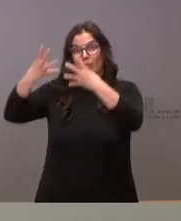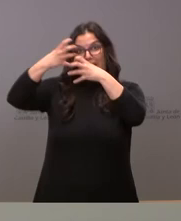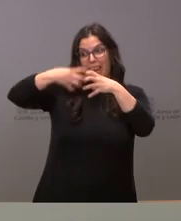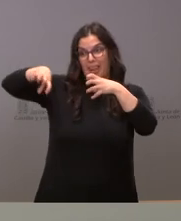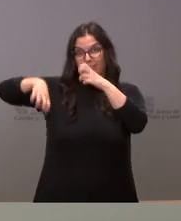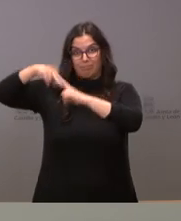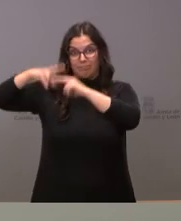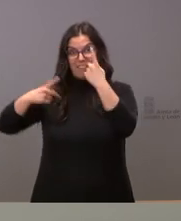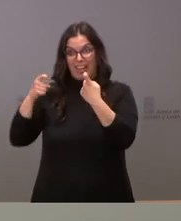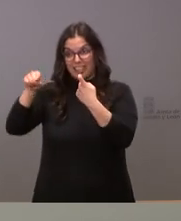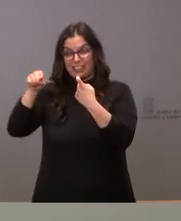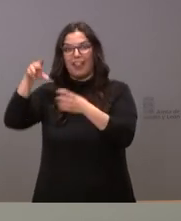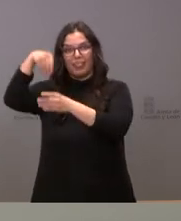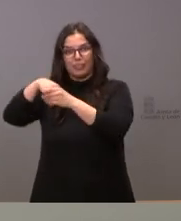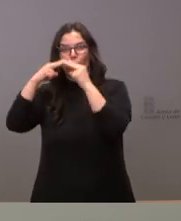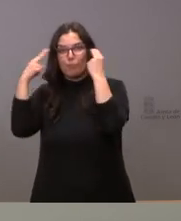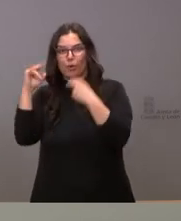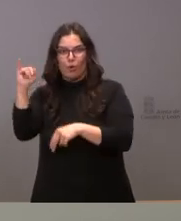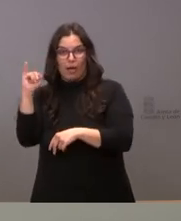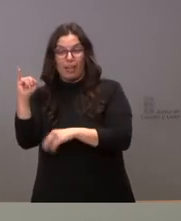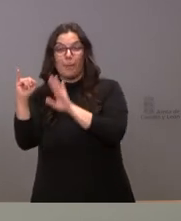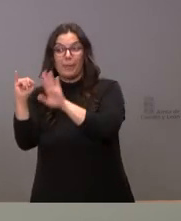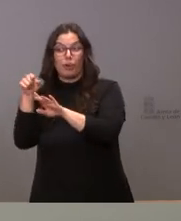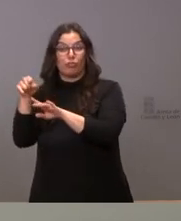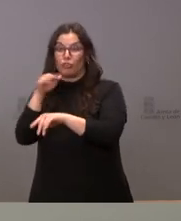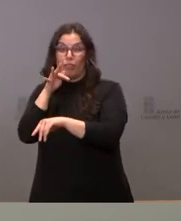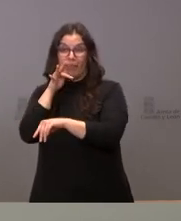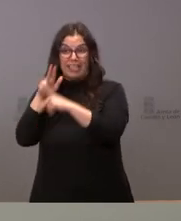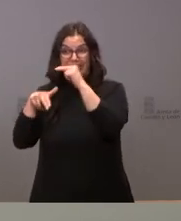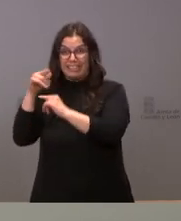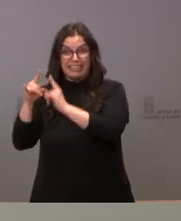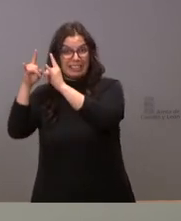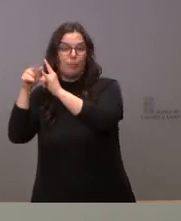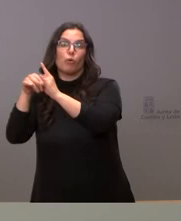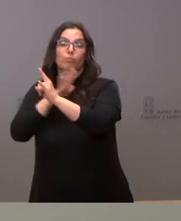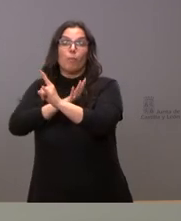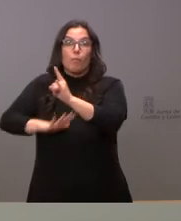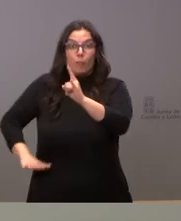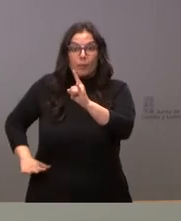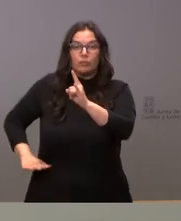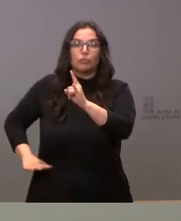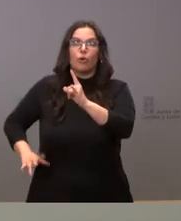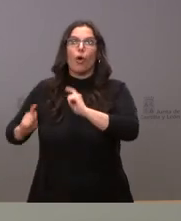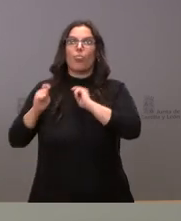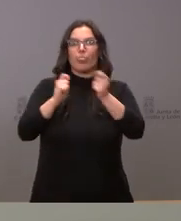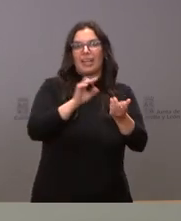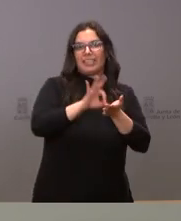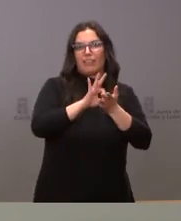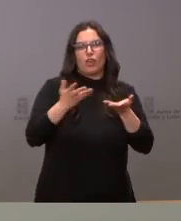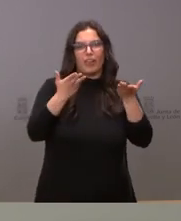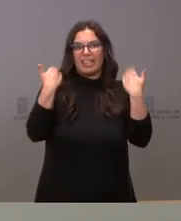radioterapia pero como la nueva unidad hospitalaria todavía no está disponible pues se ha decidido el dar ya ese servicio